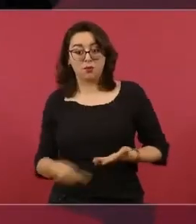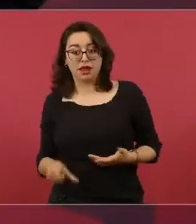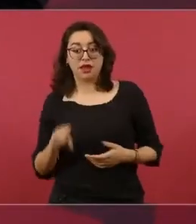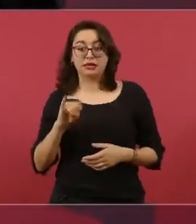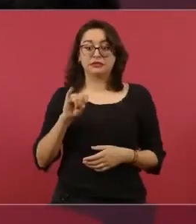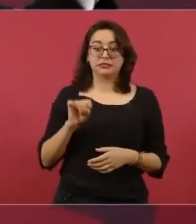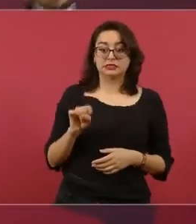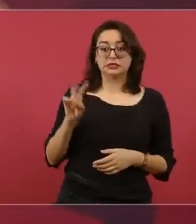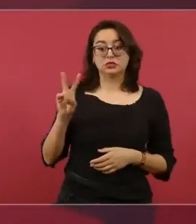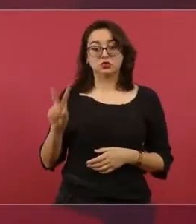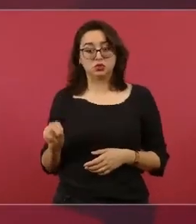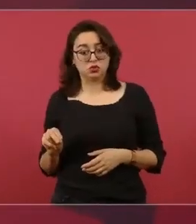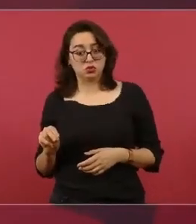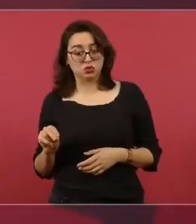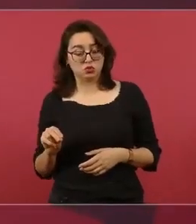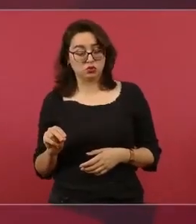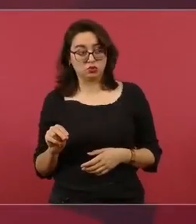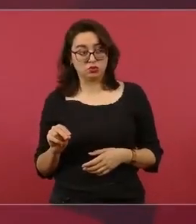de la aerolínea.